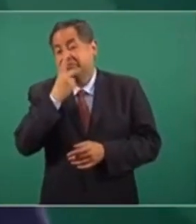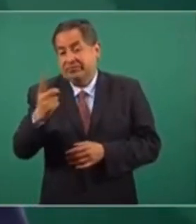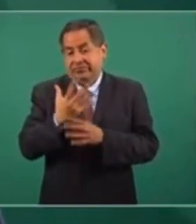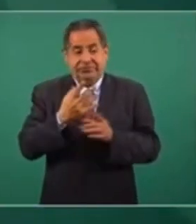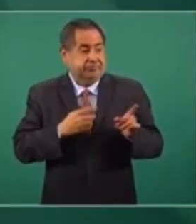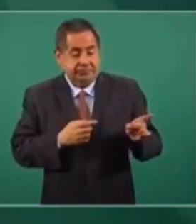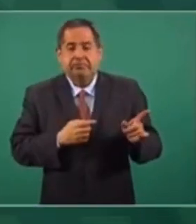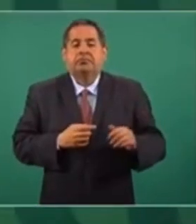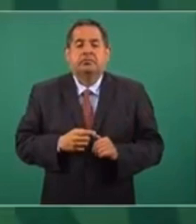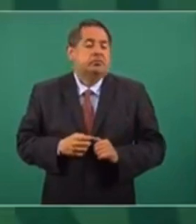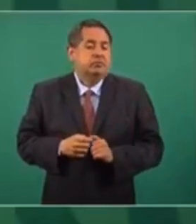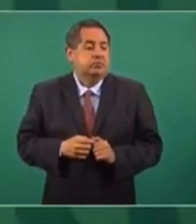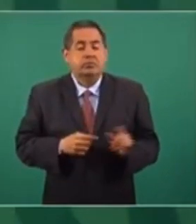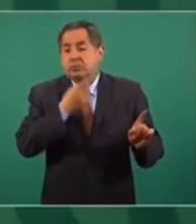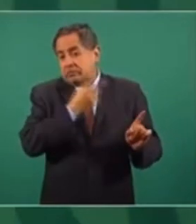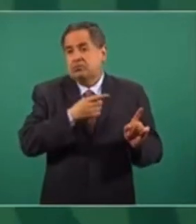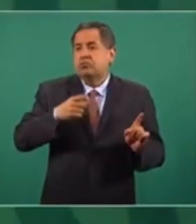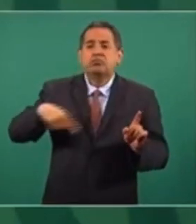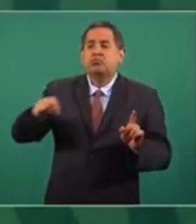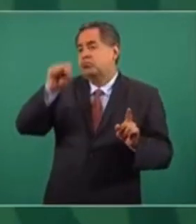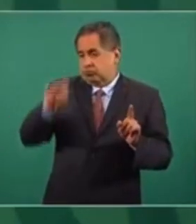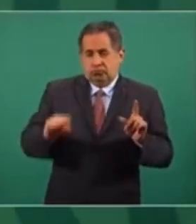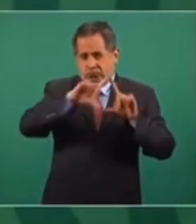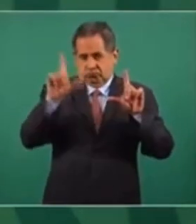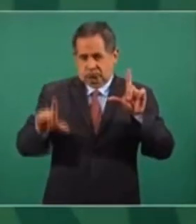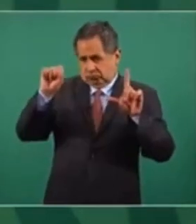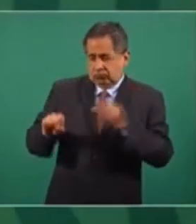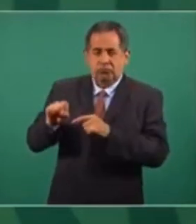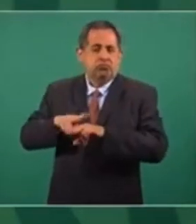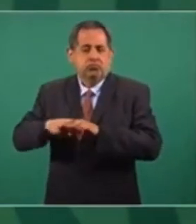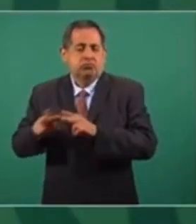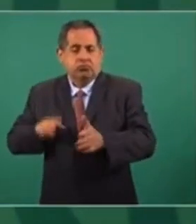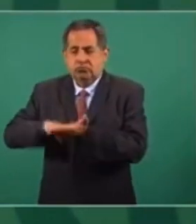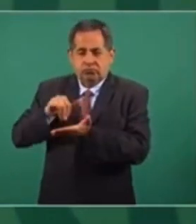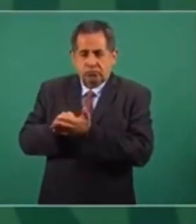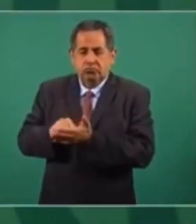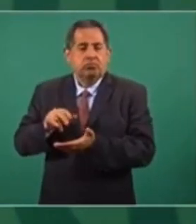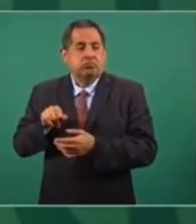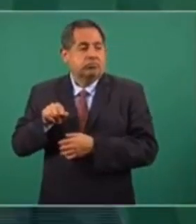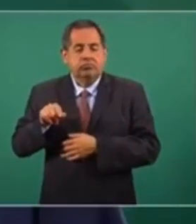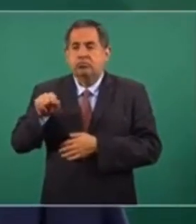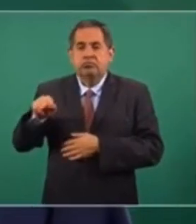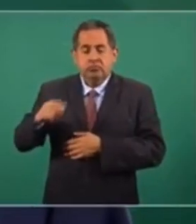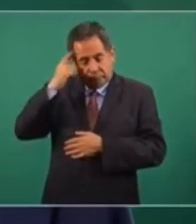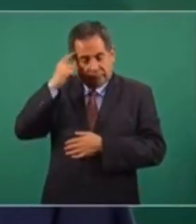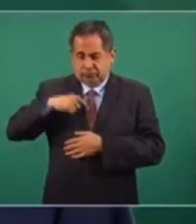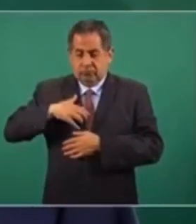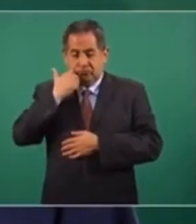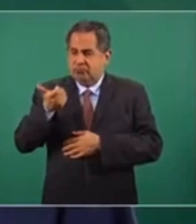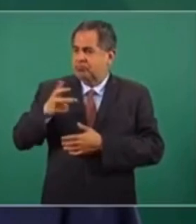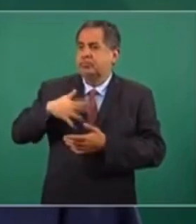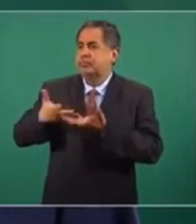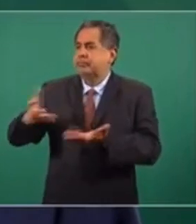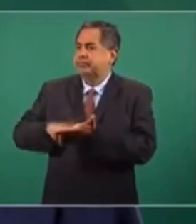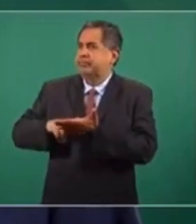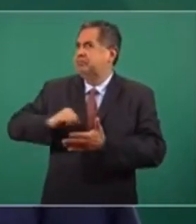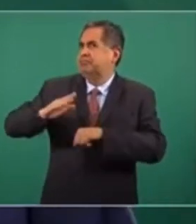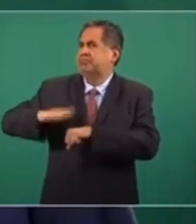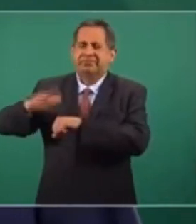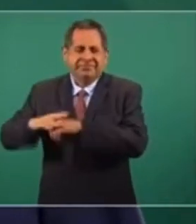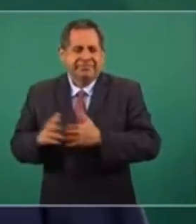todo lo que se está haciendo en Tren Maya es porque yo quiero que suba de valor mi propiedad,